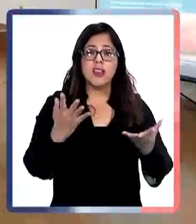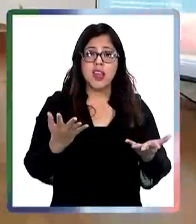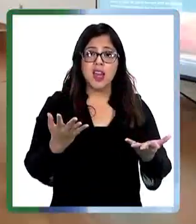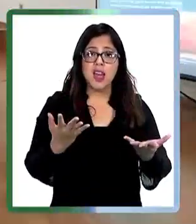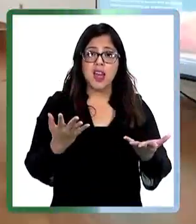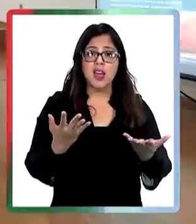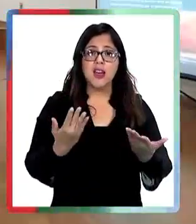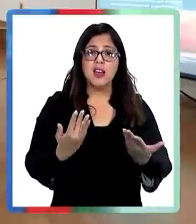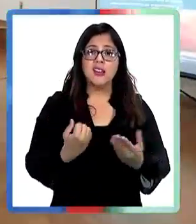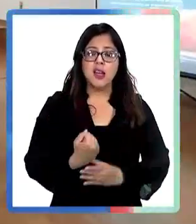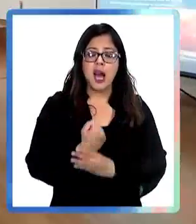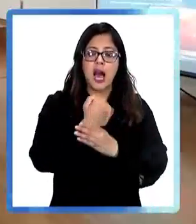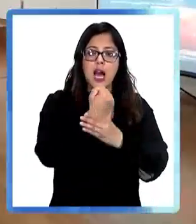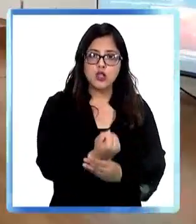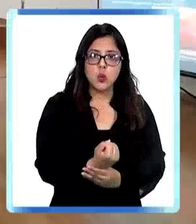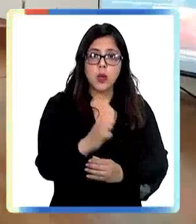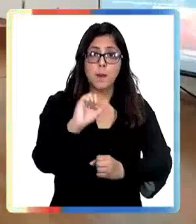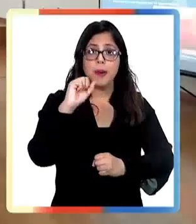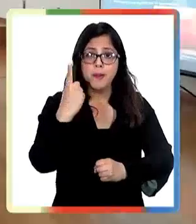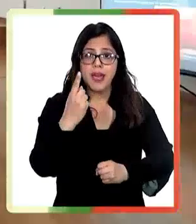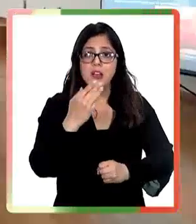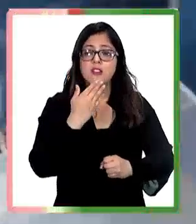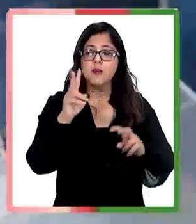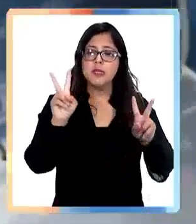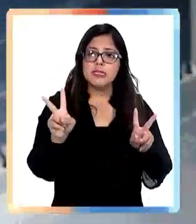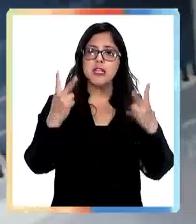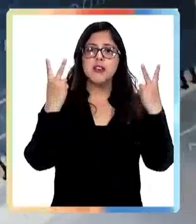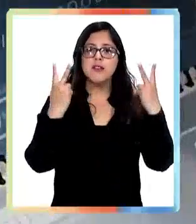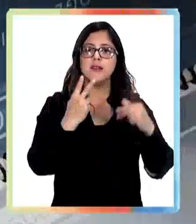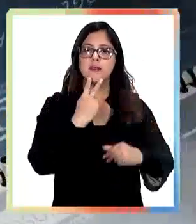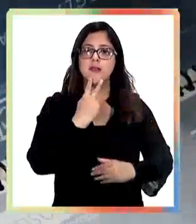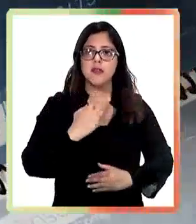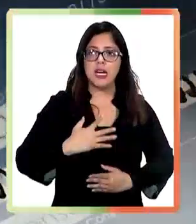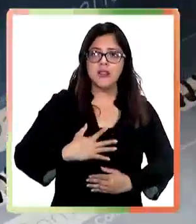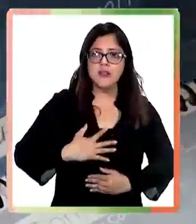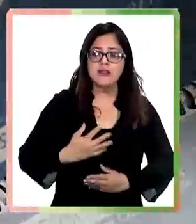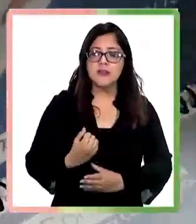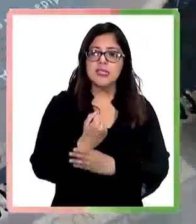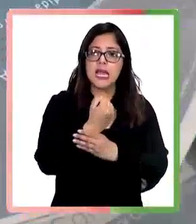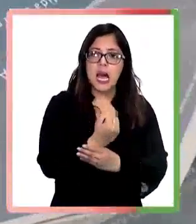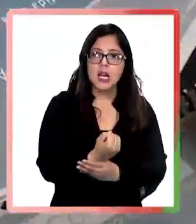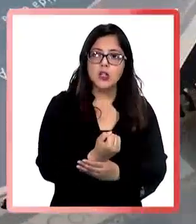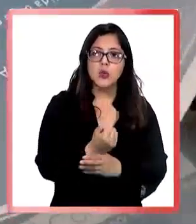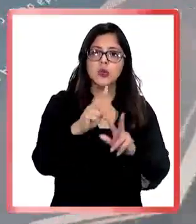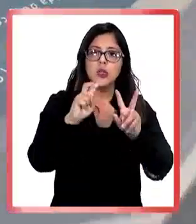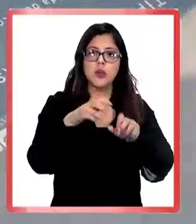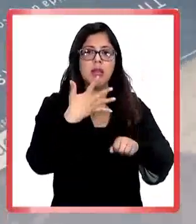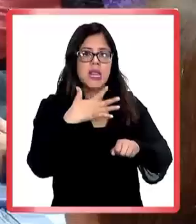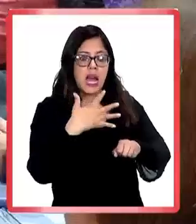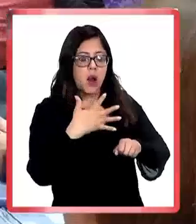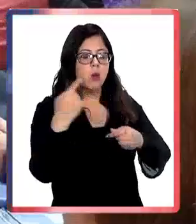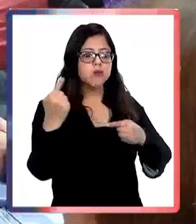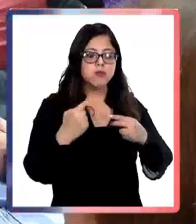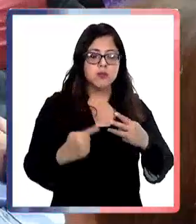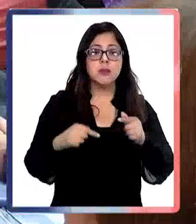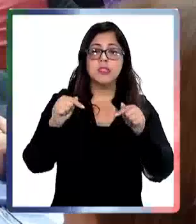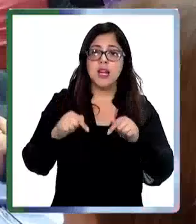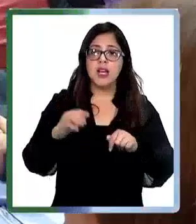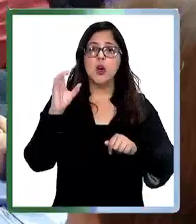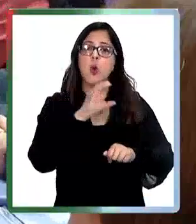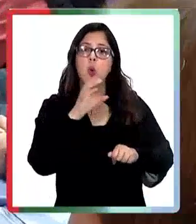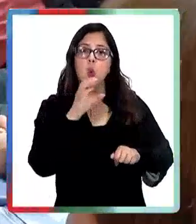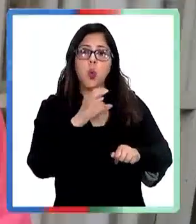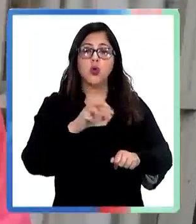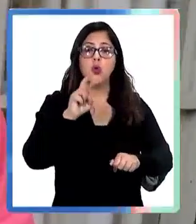Se trata de cursos en RCP y primeros auxilios. Para microempresarios, el rubro de cajón precordillera del Río